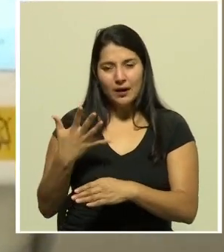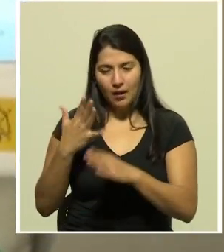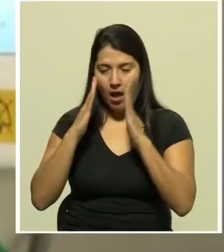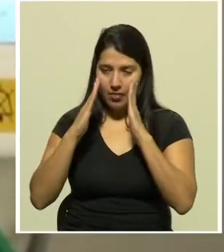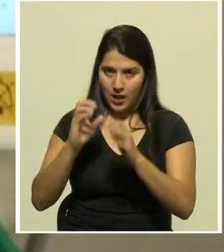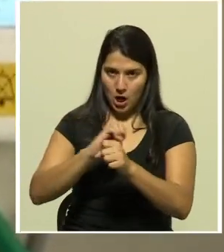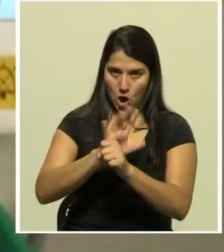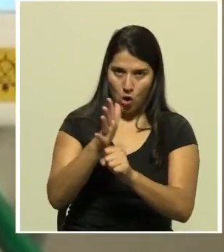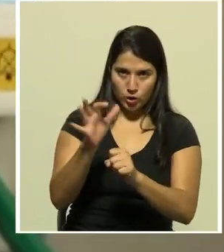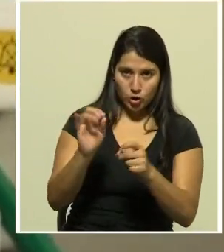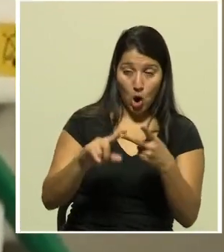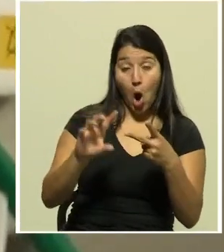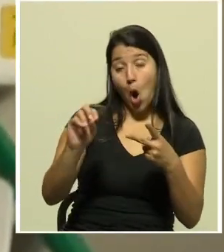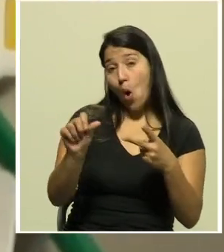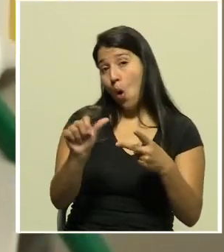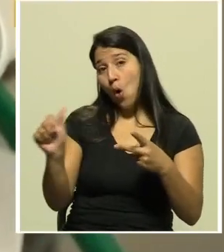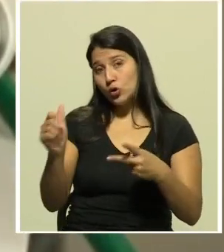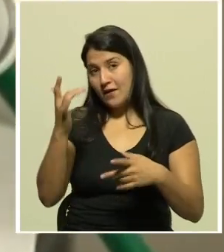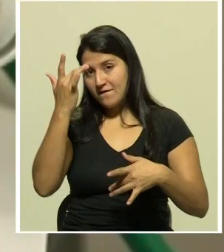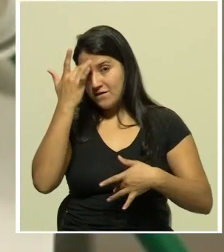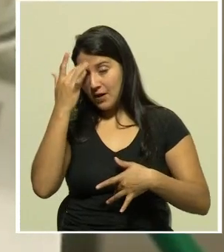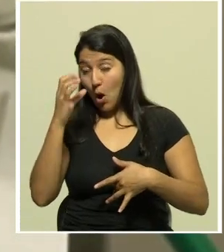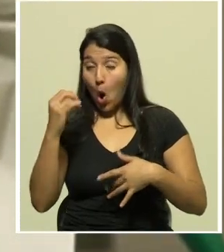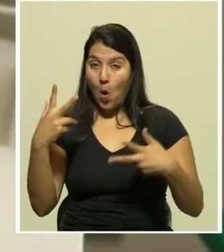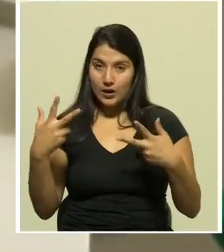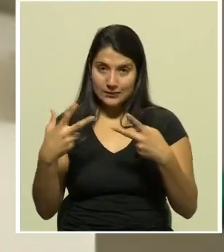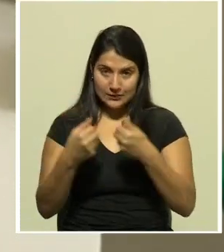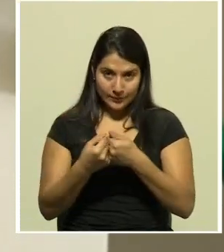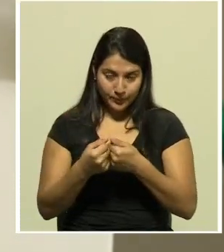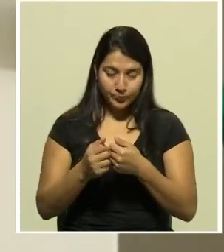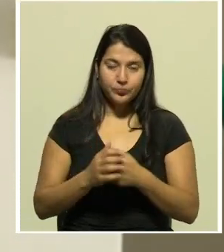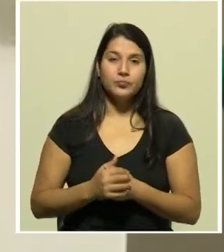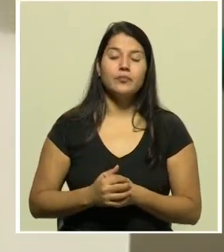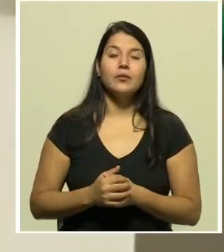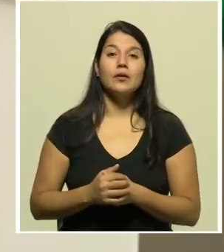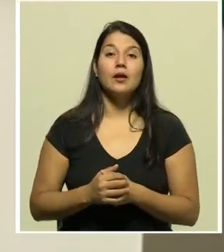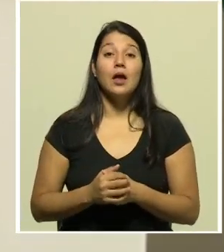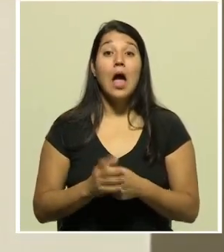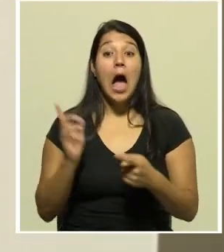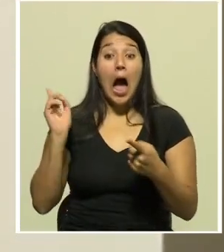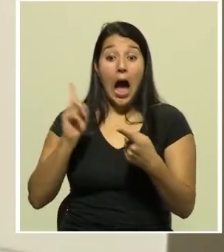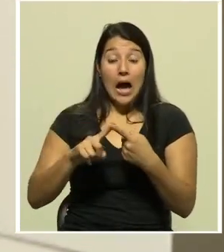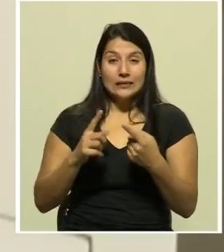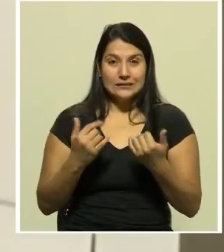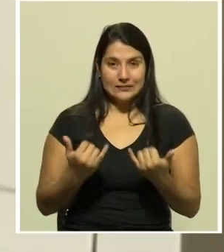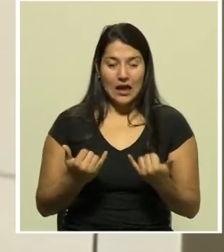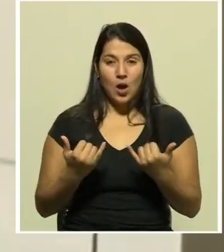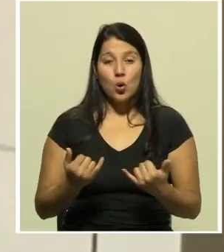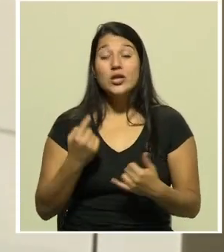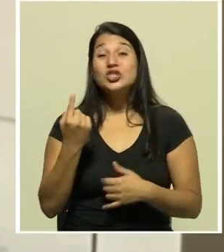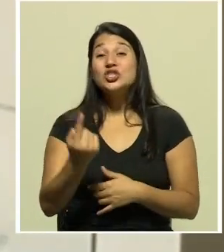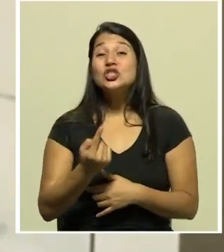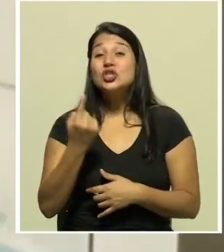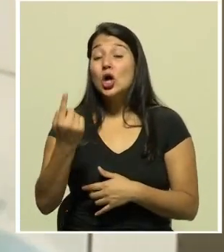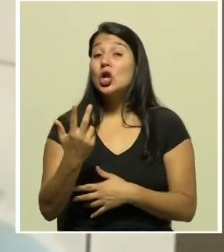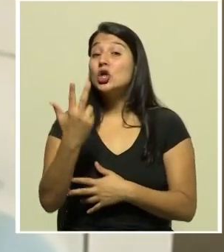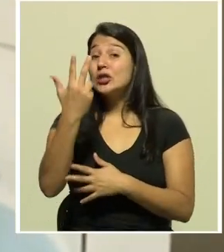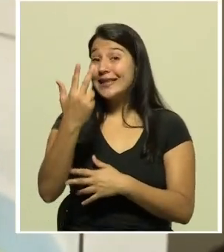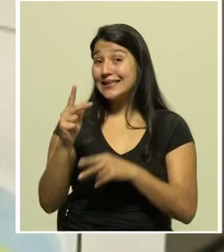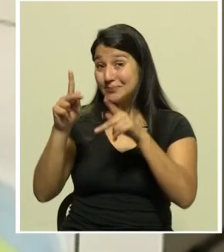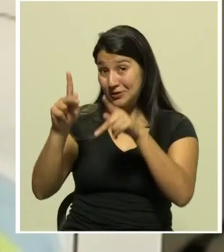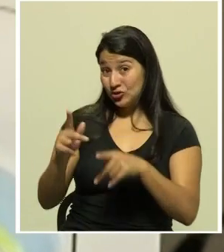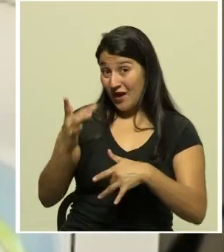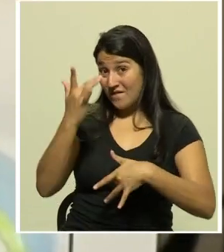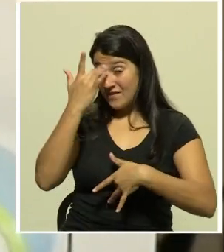como para otros padecimientos o accidentes aunado a esto a hoy dichosamente solo 3 pacientes del nuevo